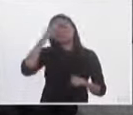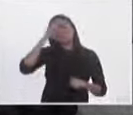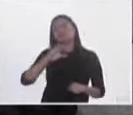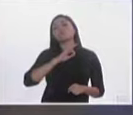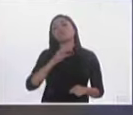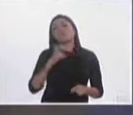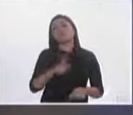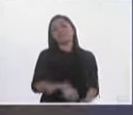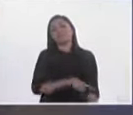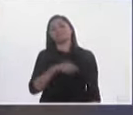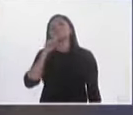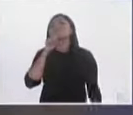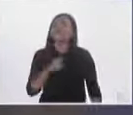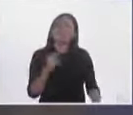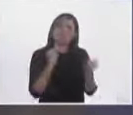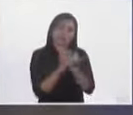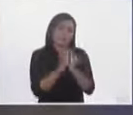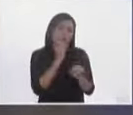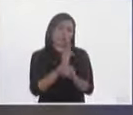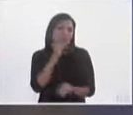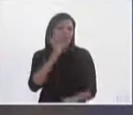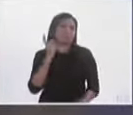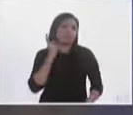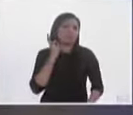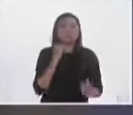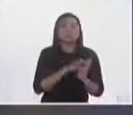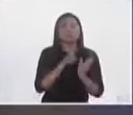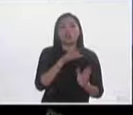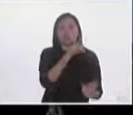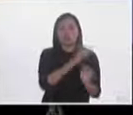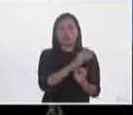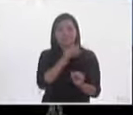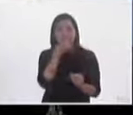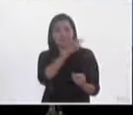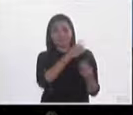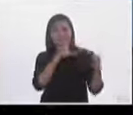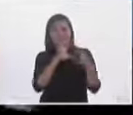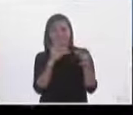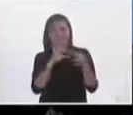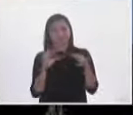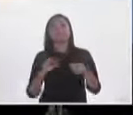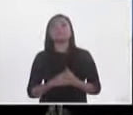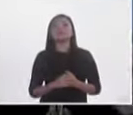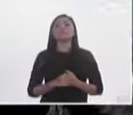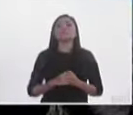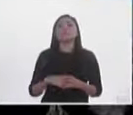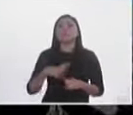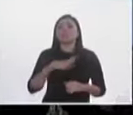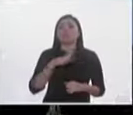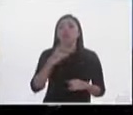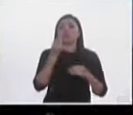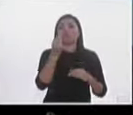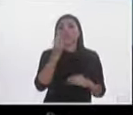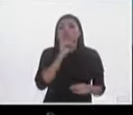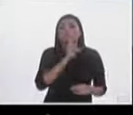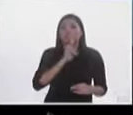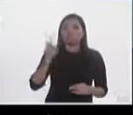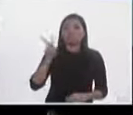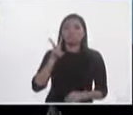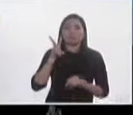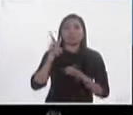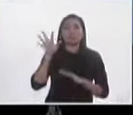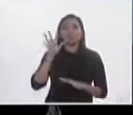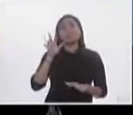a plenitud. Sí, y sobre esto mismo, diputado, hablaba usted también de que hay muchas expectativas, hay muchos reflectores en este caso